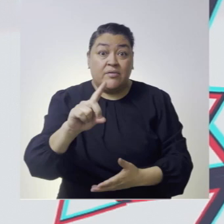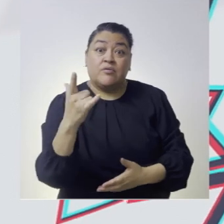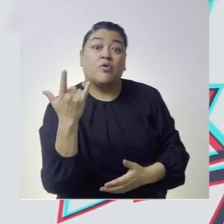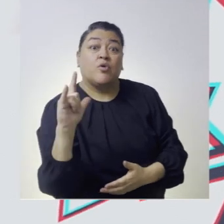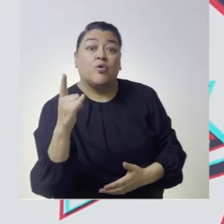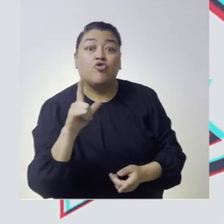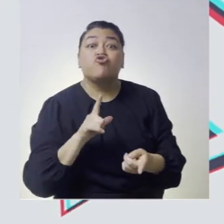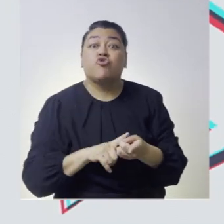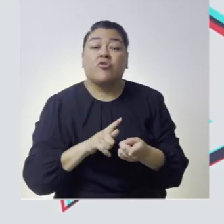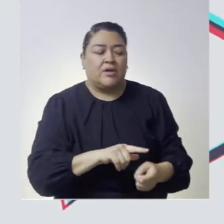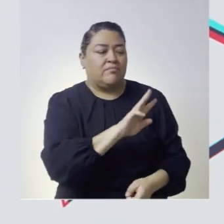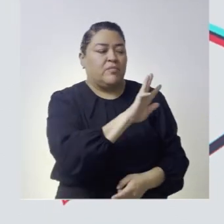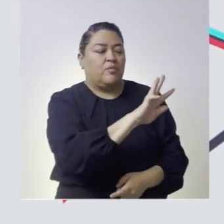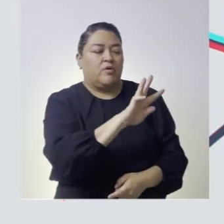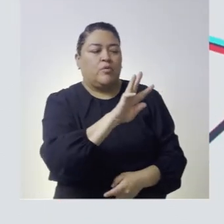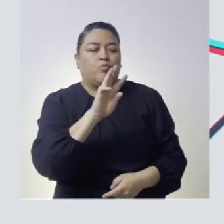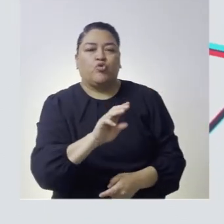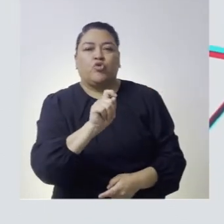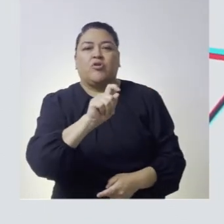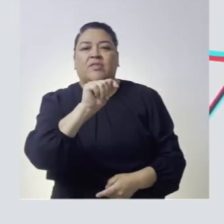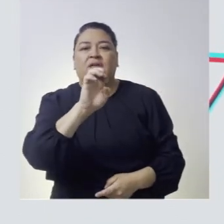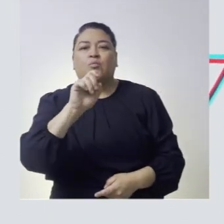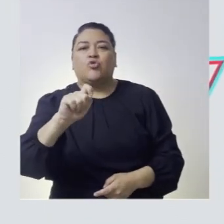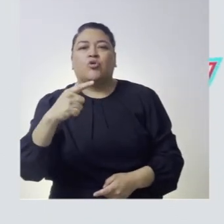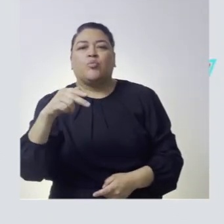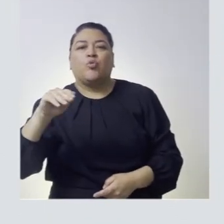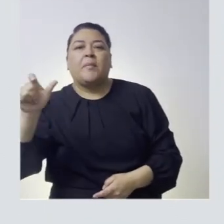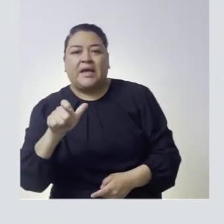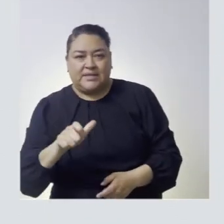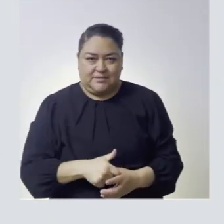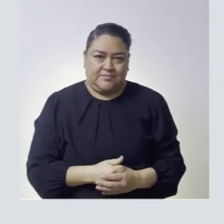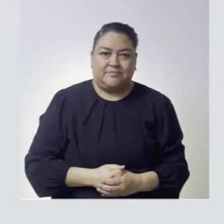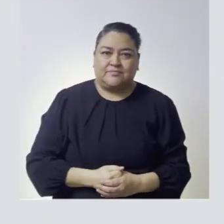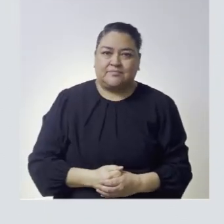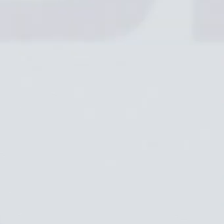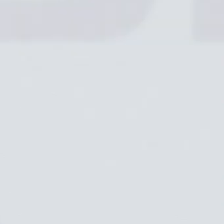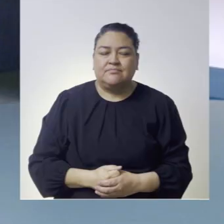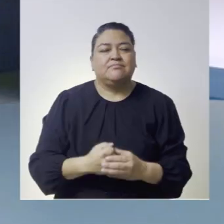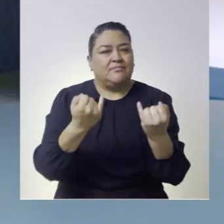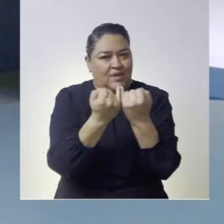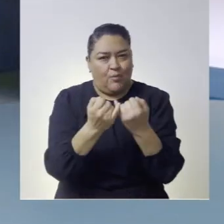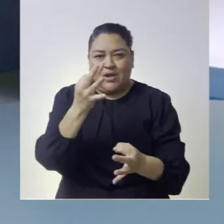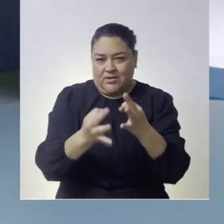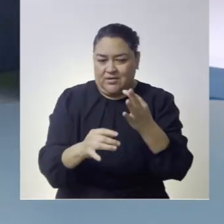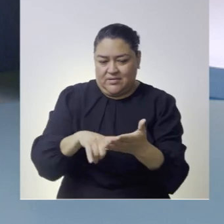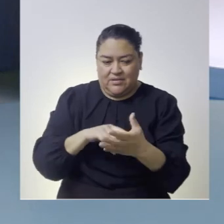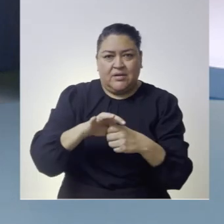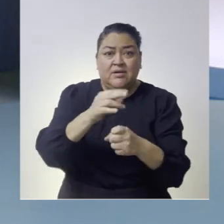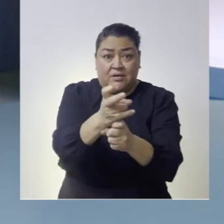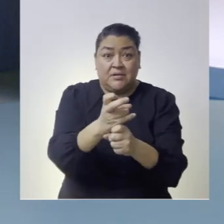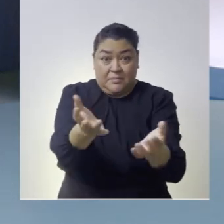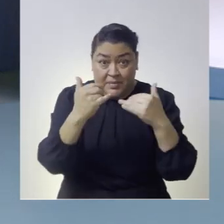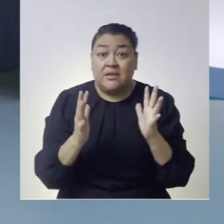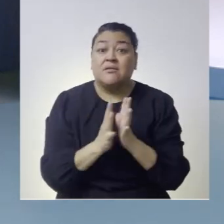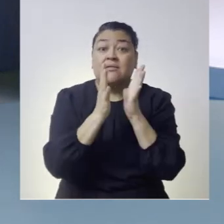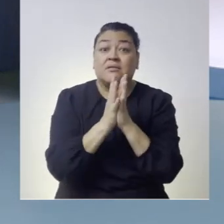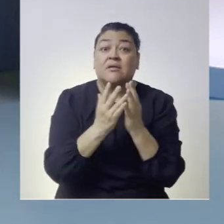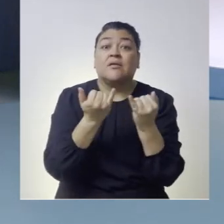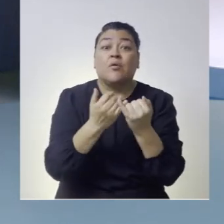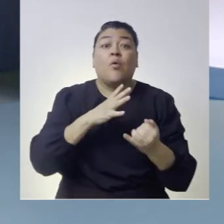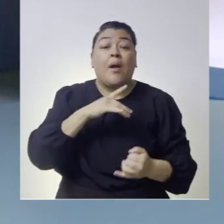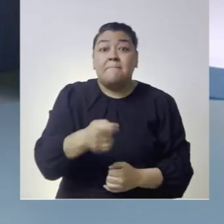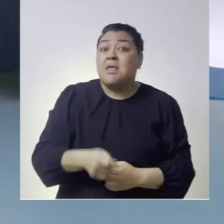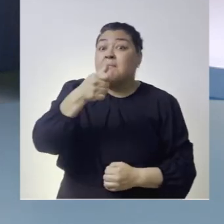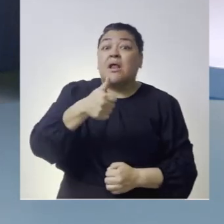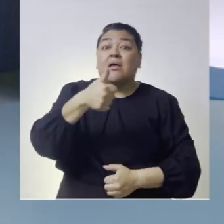de julio donde en www.te.gov.mx el tribunal electoral te invita a participar también